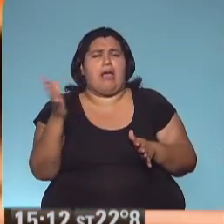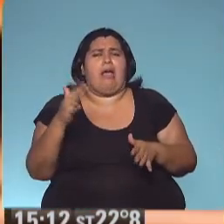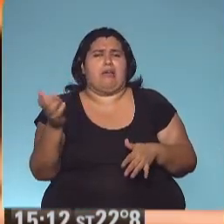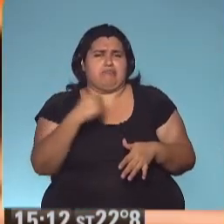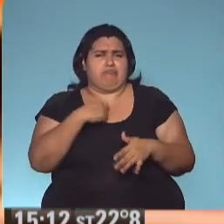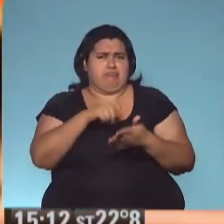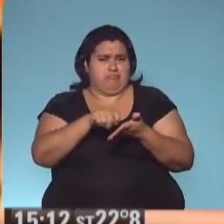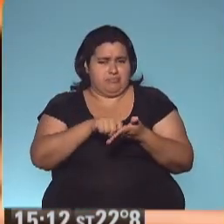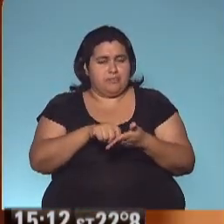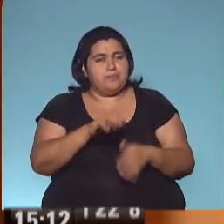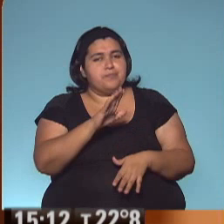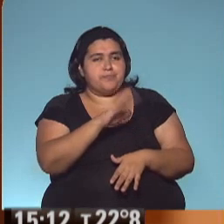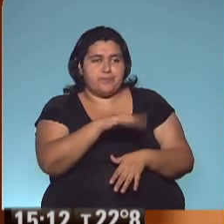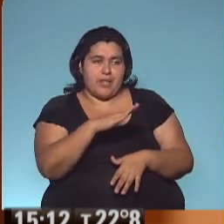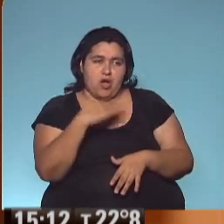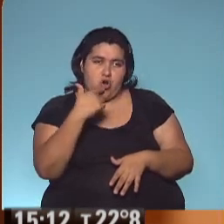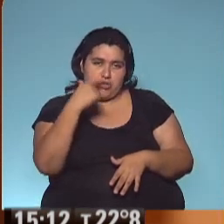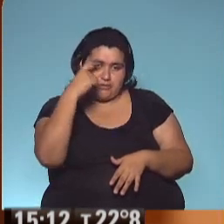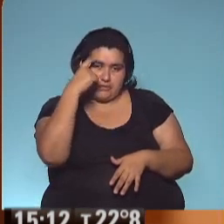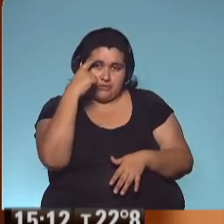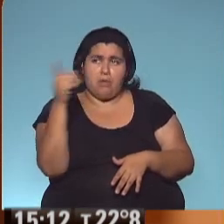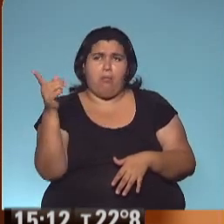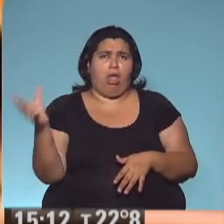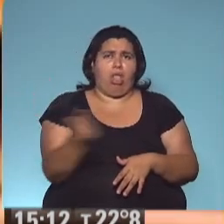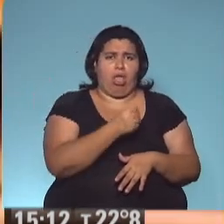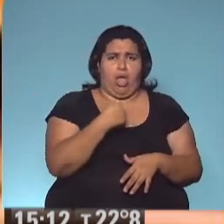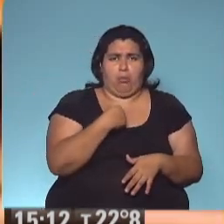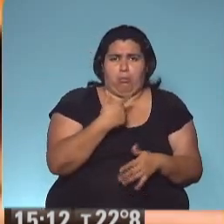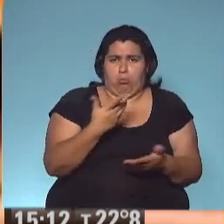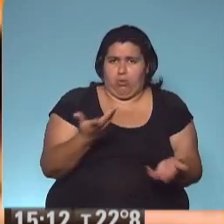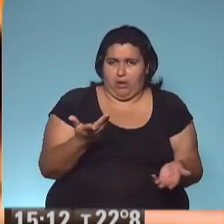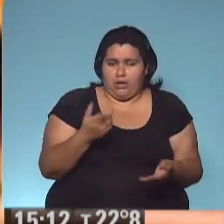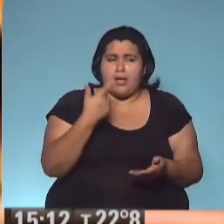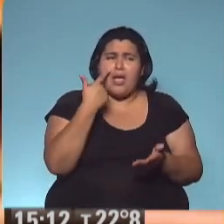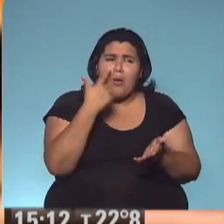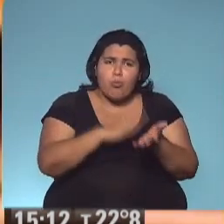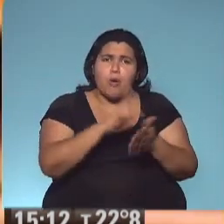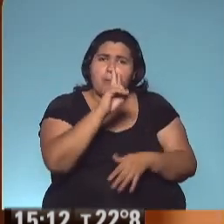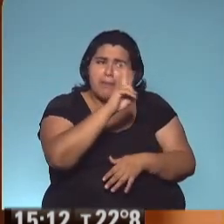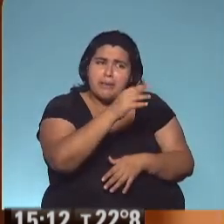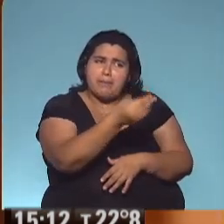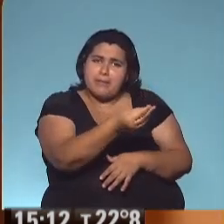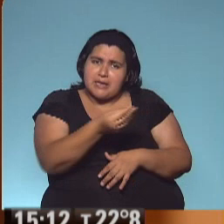¡José! ¡Él me sacó el lápiz! ¿Por qué no probás pedírselo?